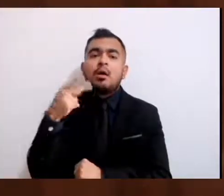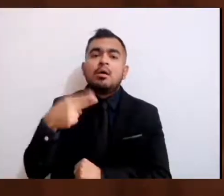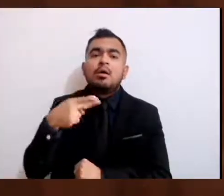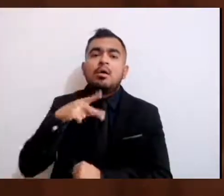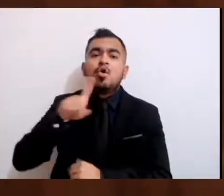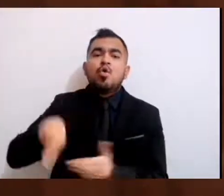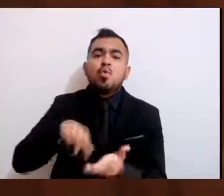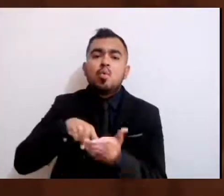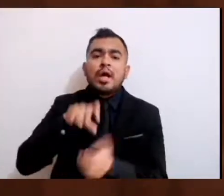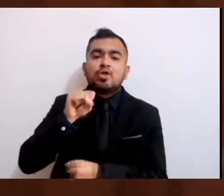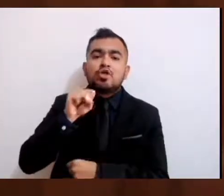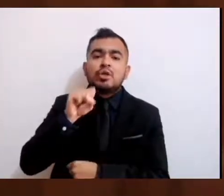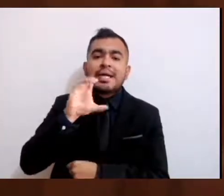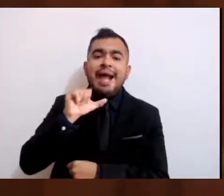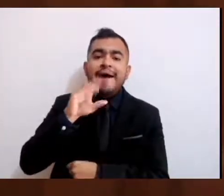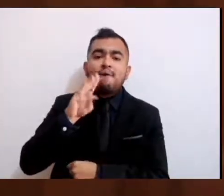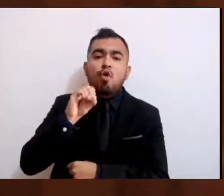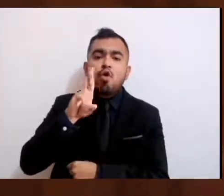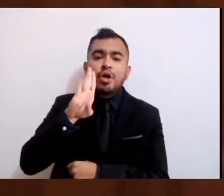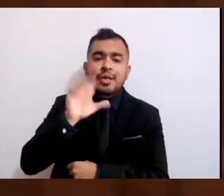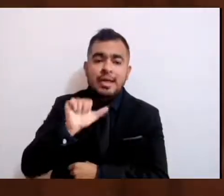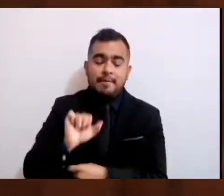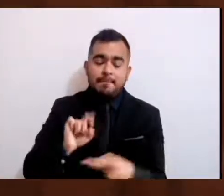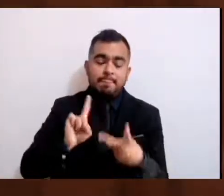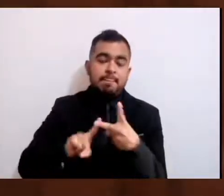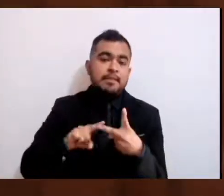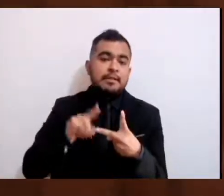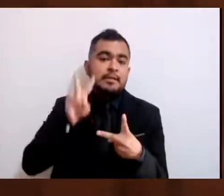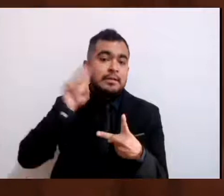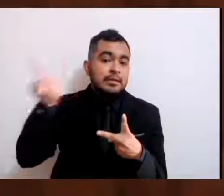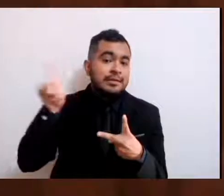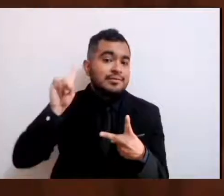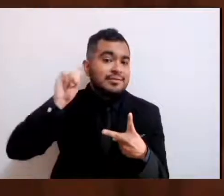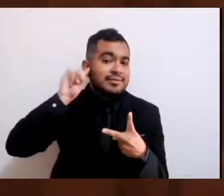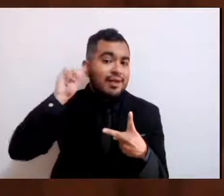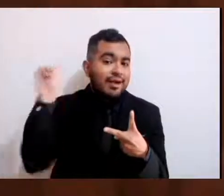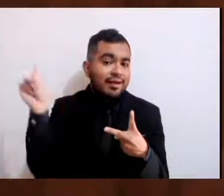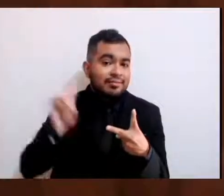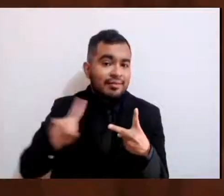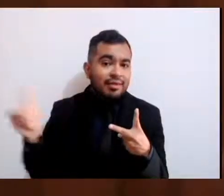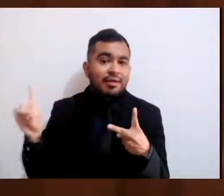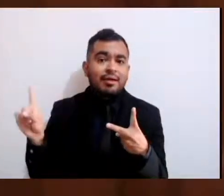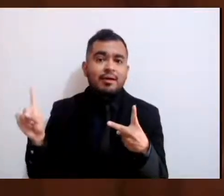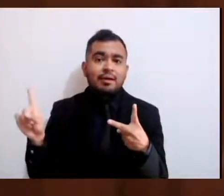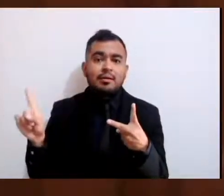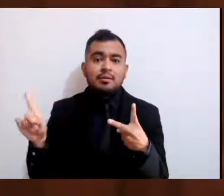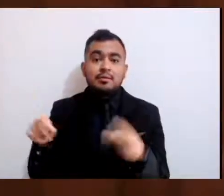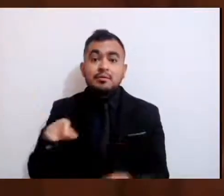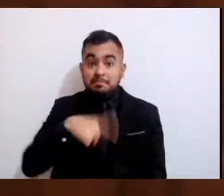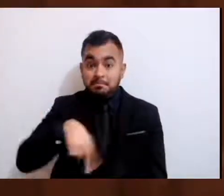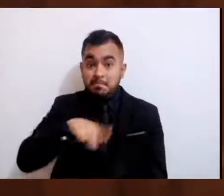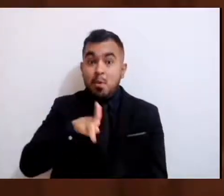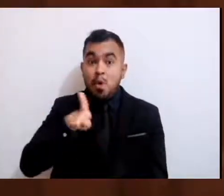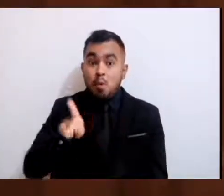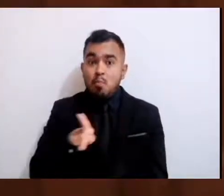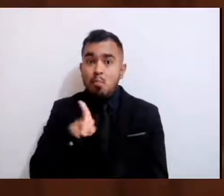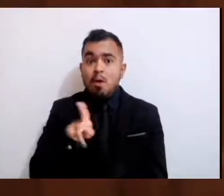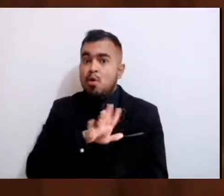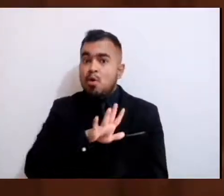Zacatecas, que están abandonando pueblos, que se están